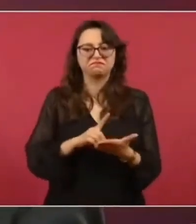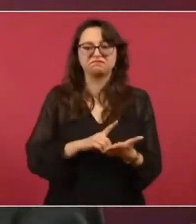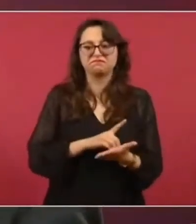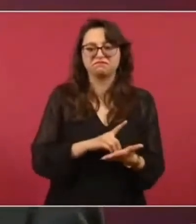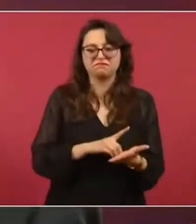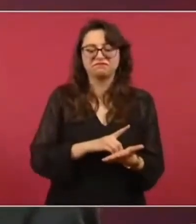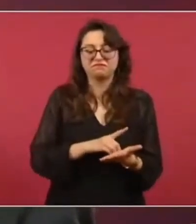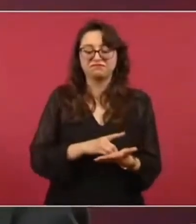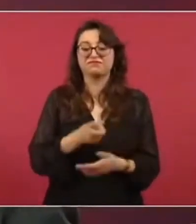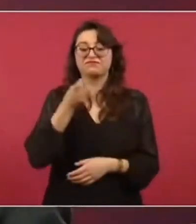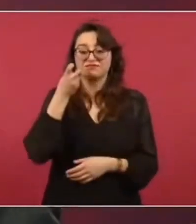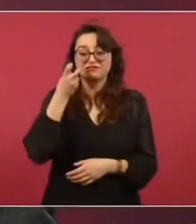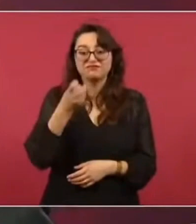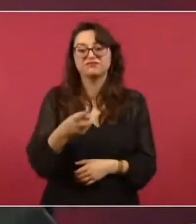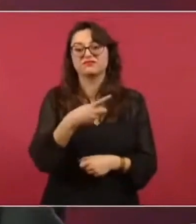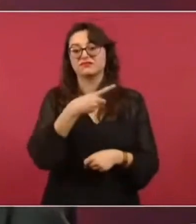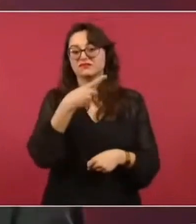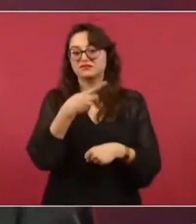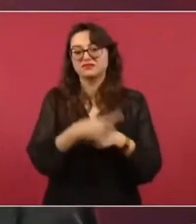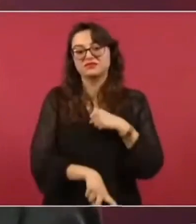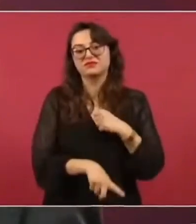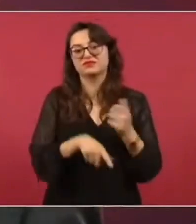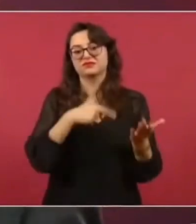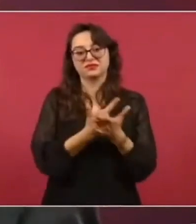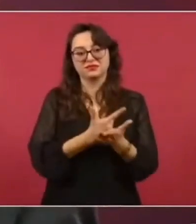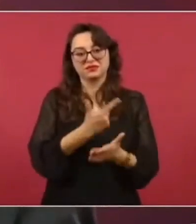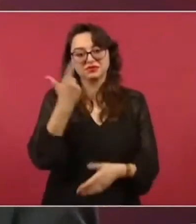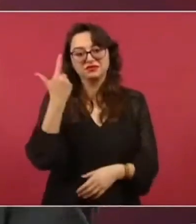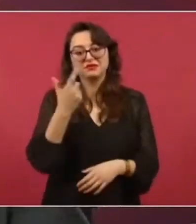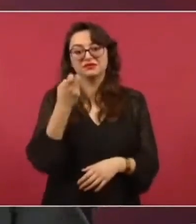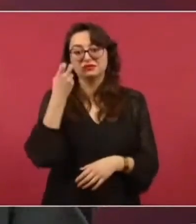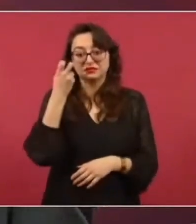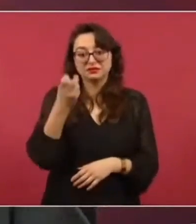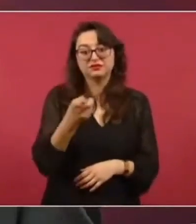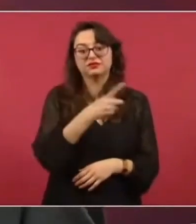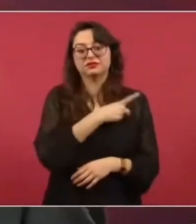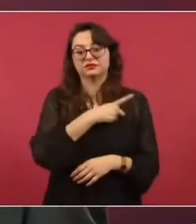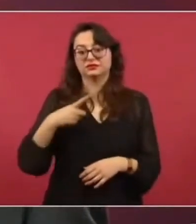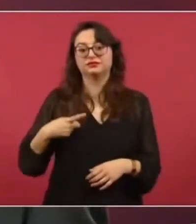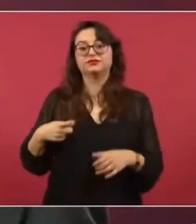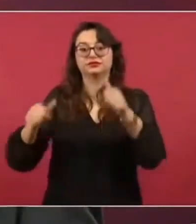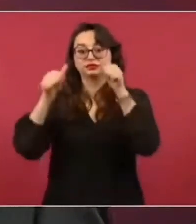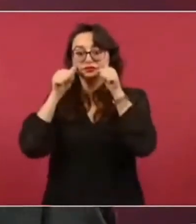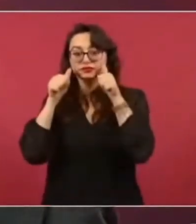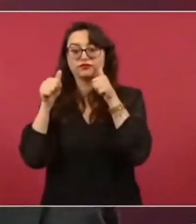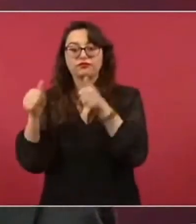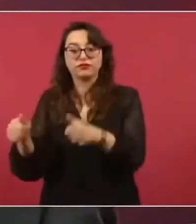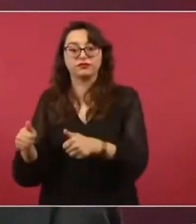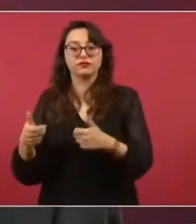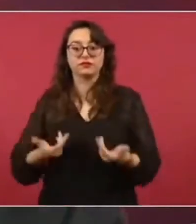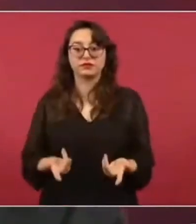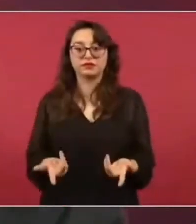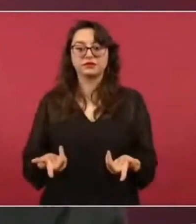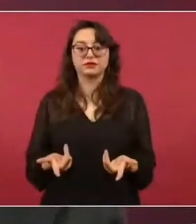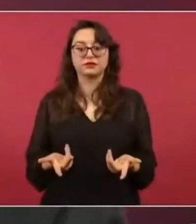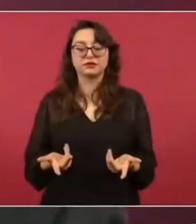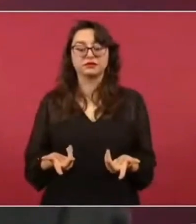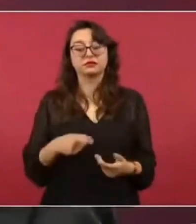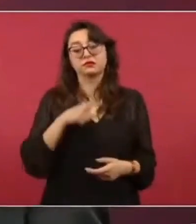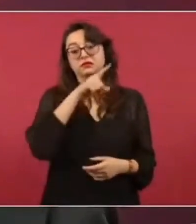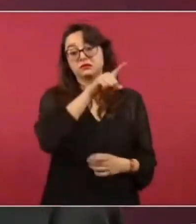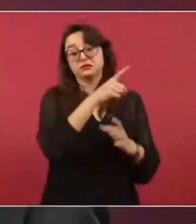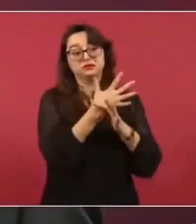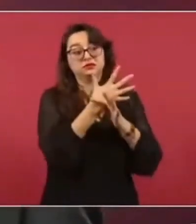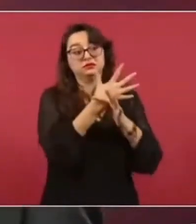Y eso es lo que hay que atender. Y con todo respeto, así como él dice que nos quiere ayudar,